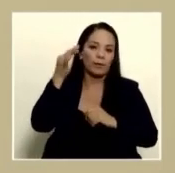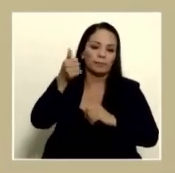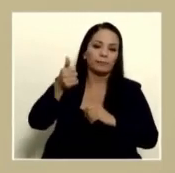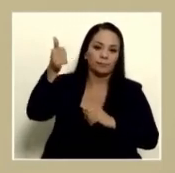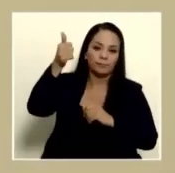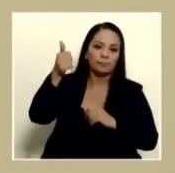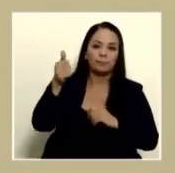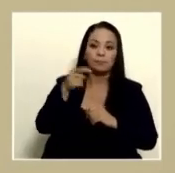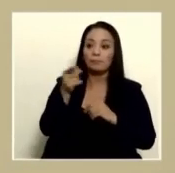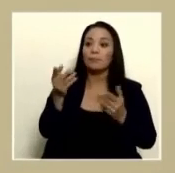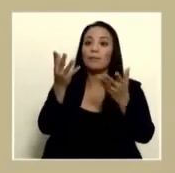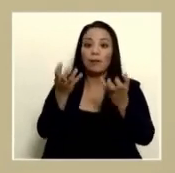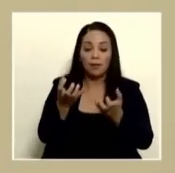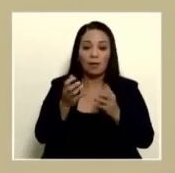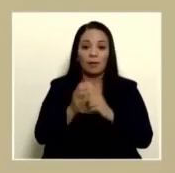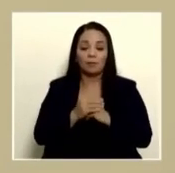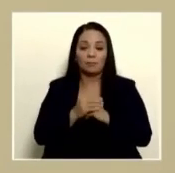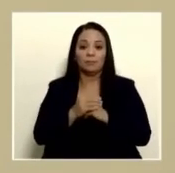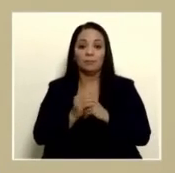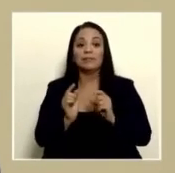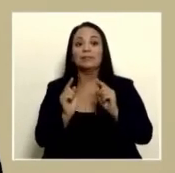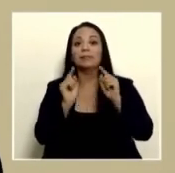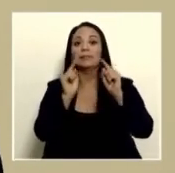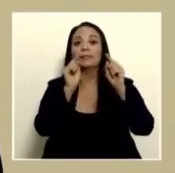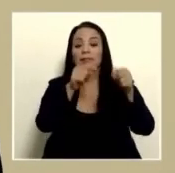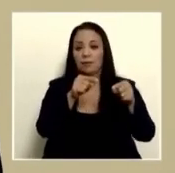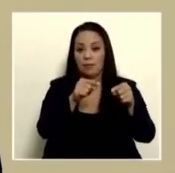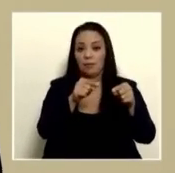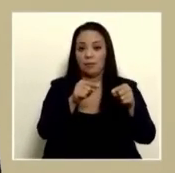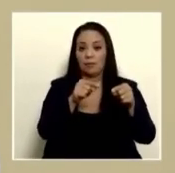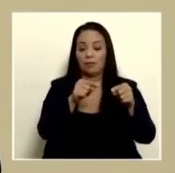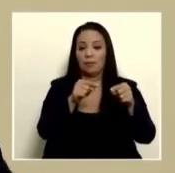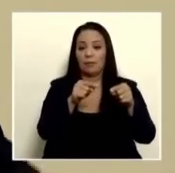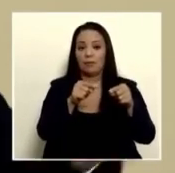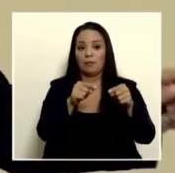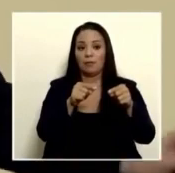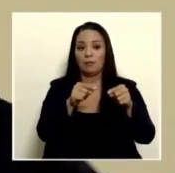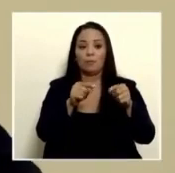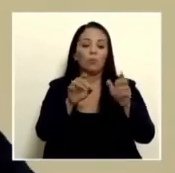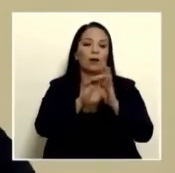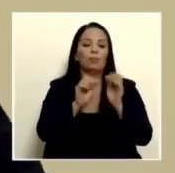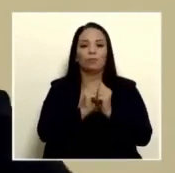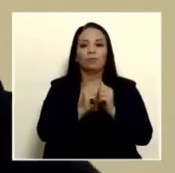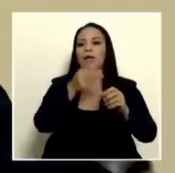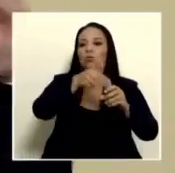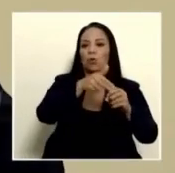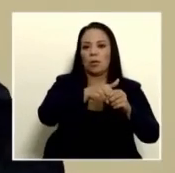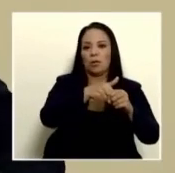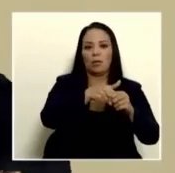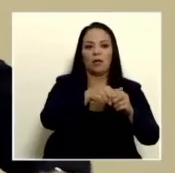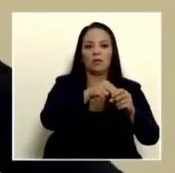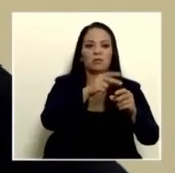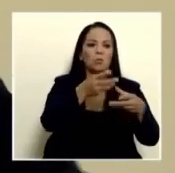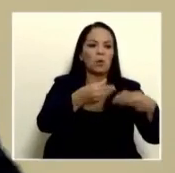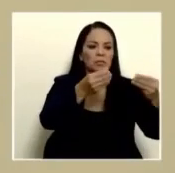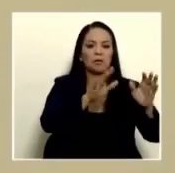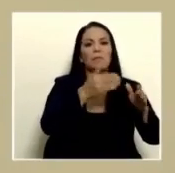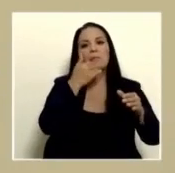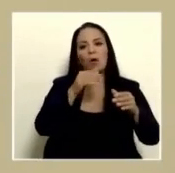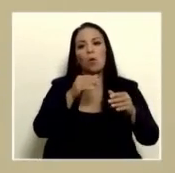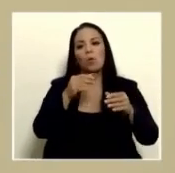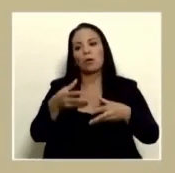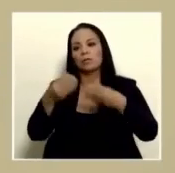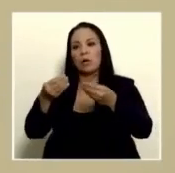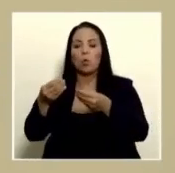quería ir a cambiar en lugar de gastar en gasolina voy a gastar en emails o en equipo